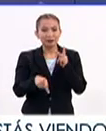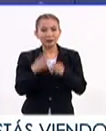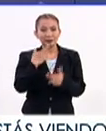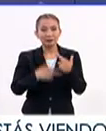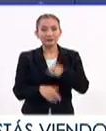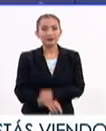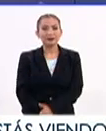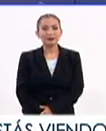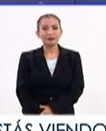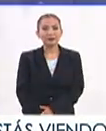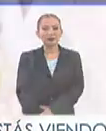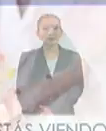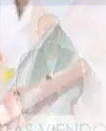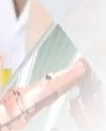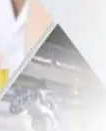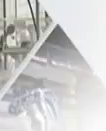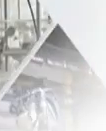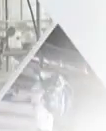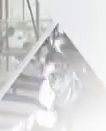regresamos.